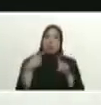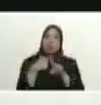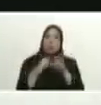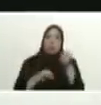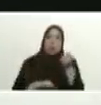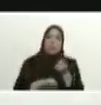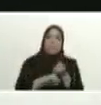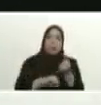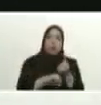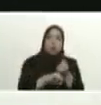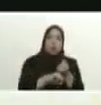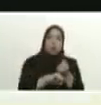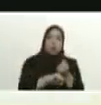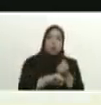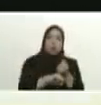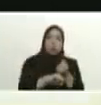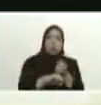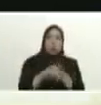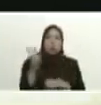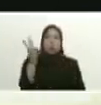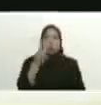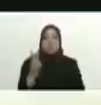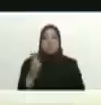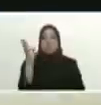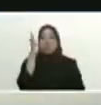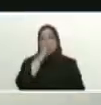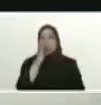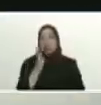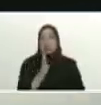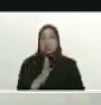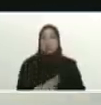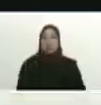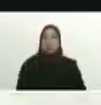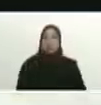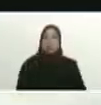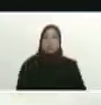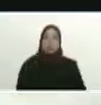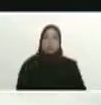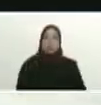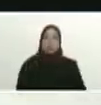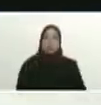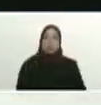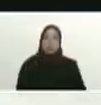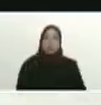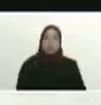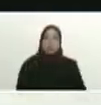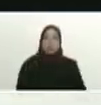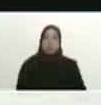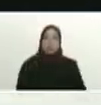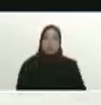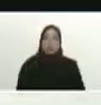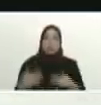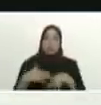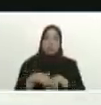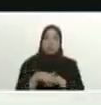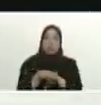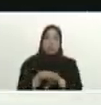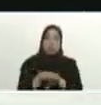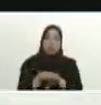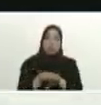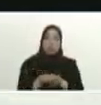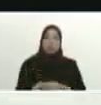cooperación entre Brasil y Venezuela para avanzar en la integración de nuestro país